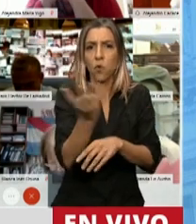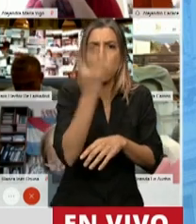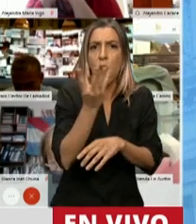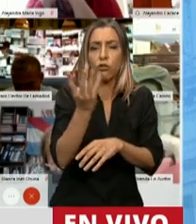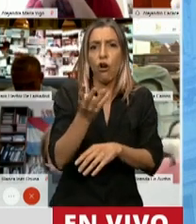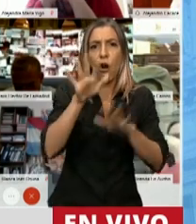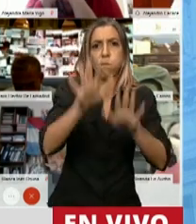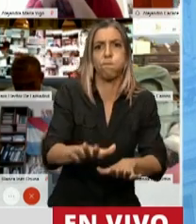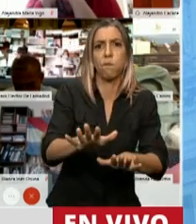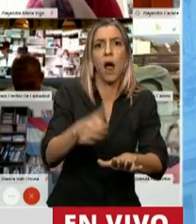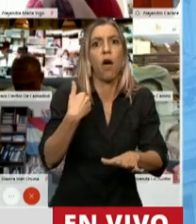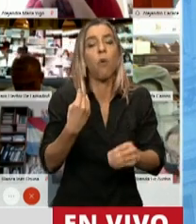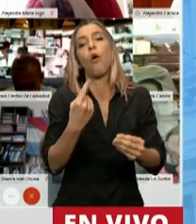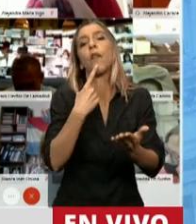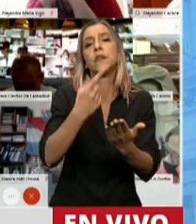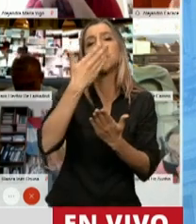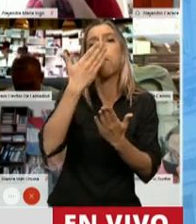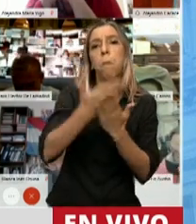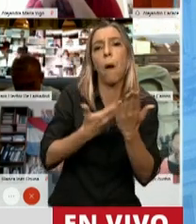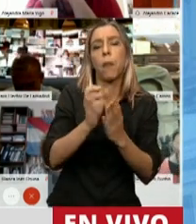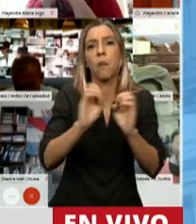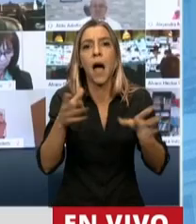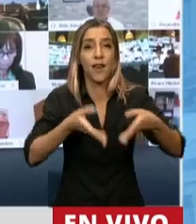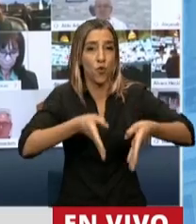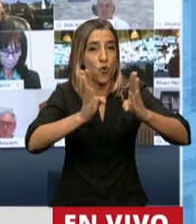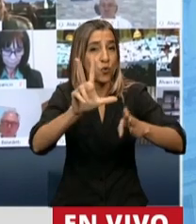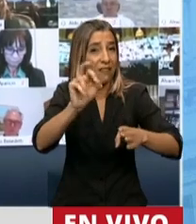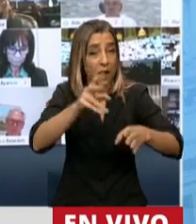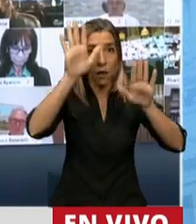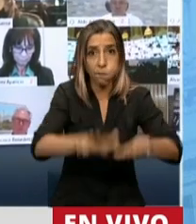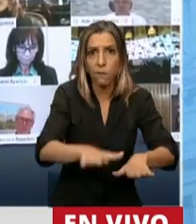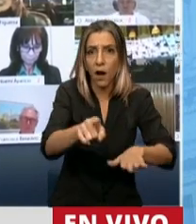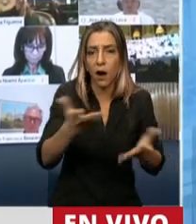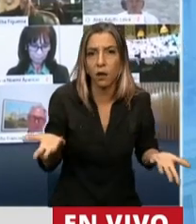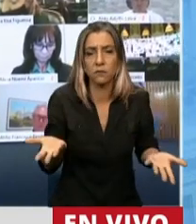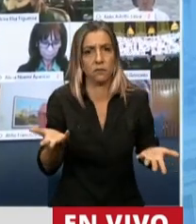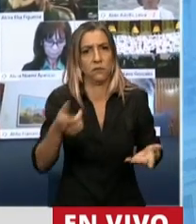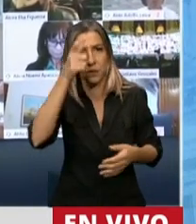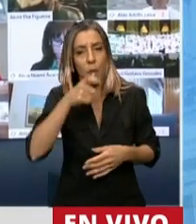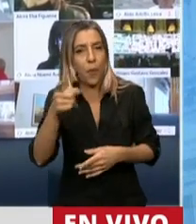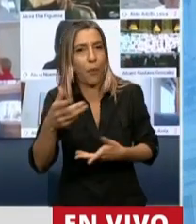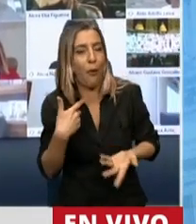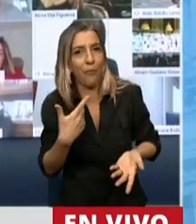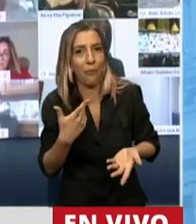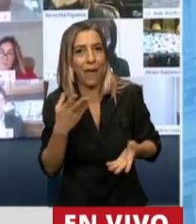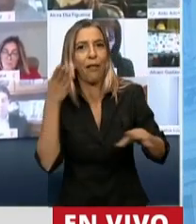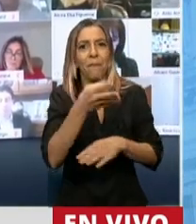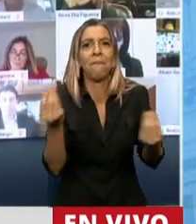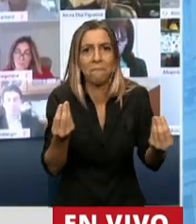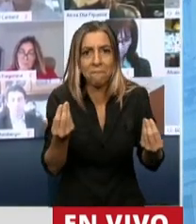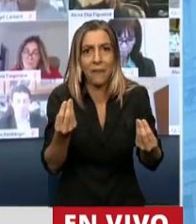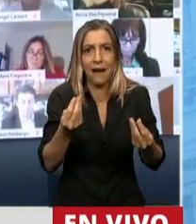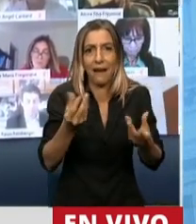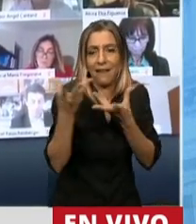errores en los papeles que presentaban en el límite provincial sobre Ruta 30. La intención de estos bomberos no es otra que colaborar con los